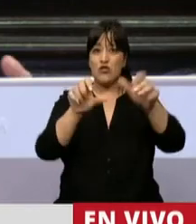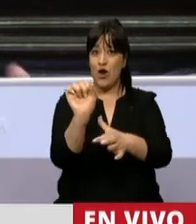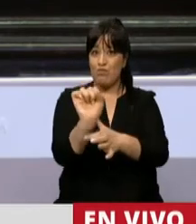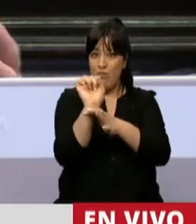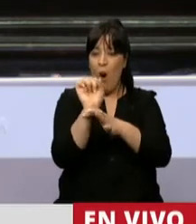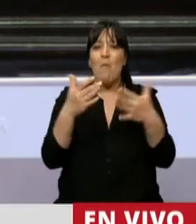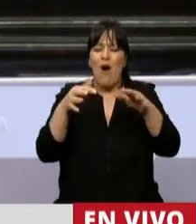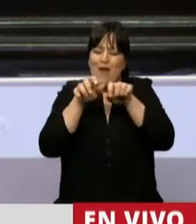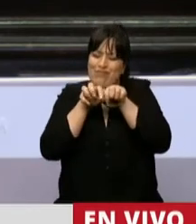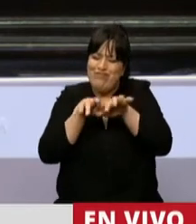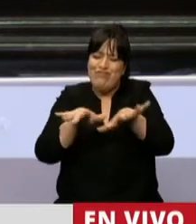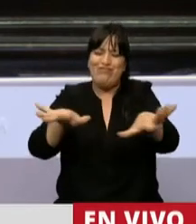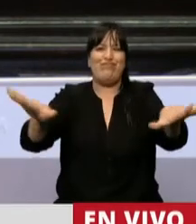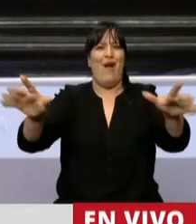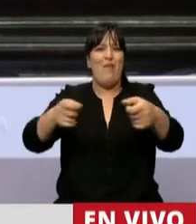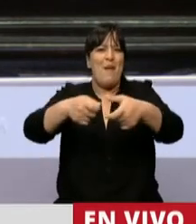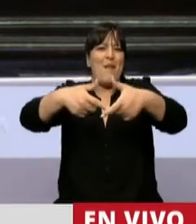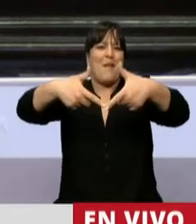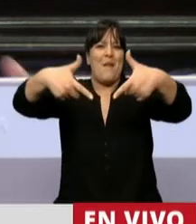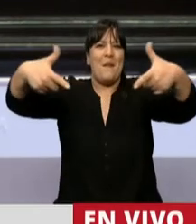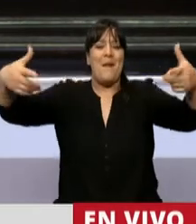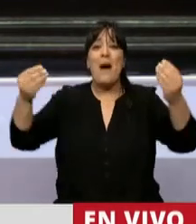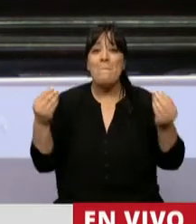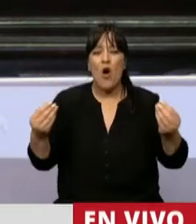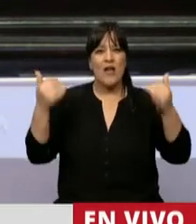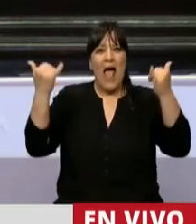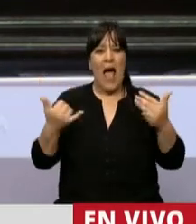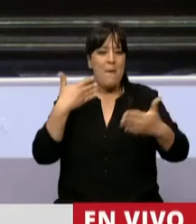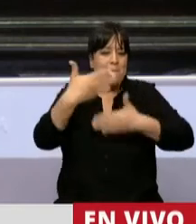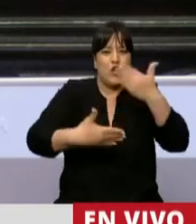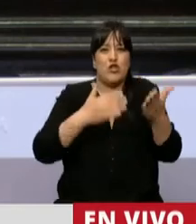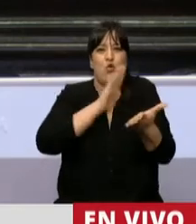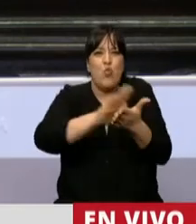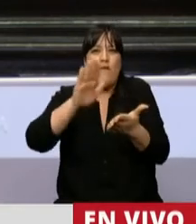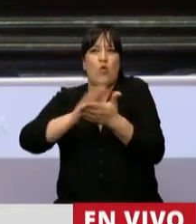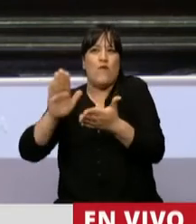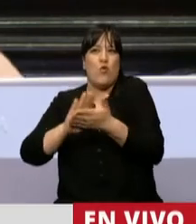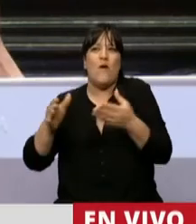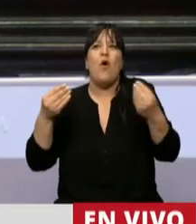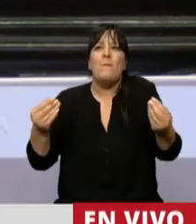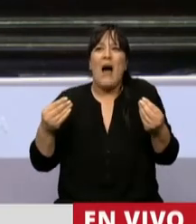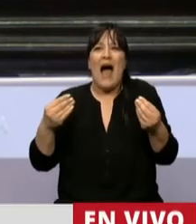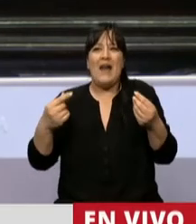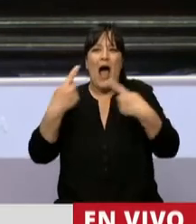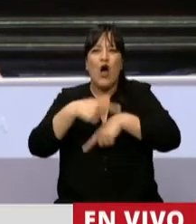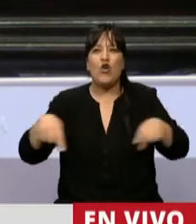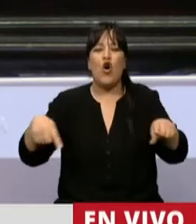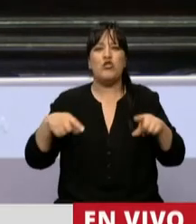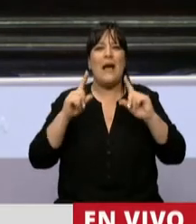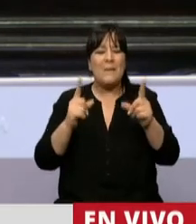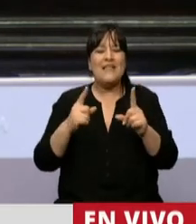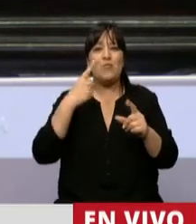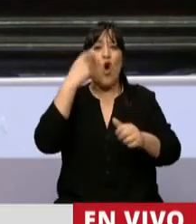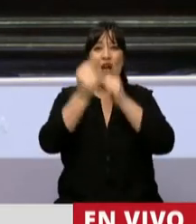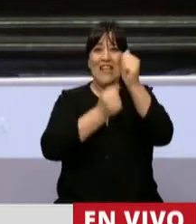expandirse aún más porque incorporaba nuevos procesos que permitían encadenar el conocimiento de esta